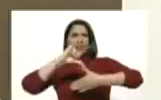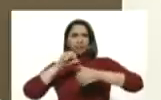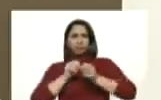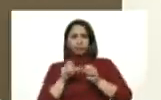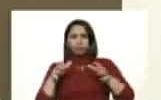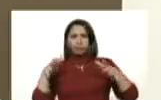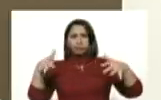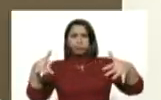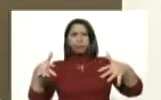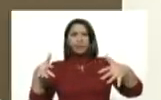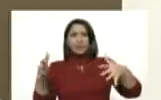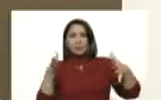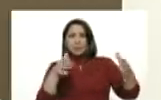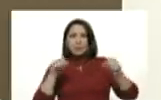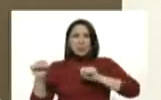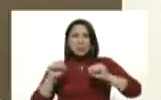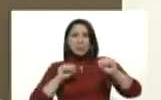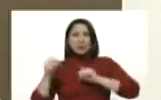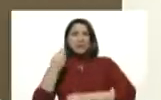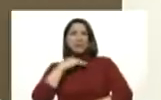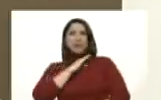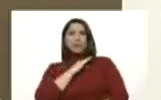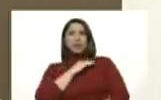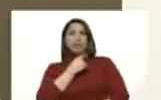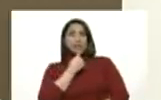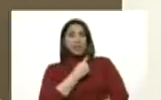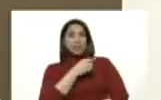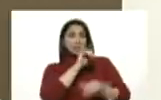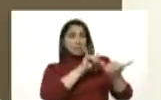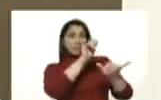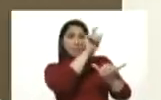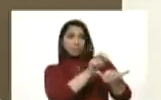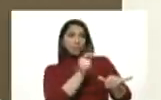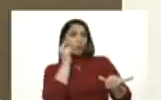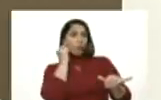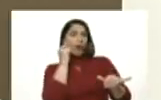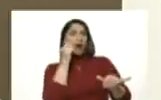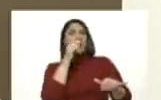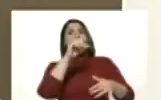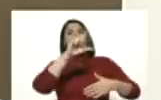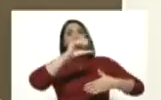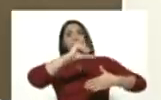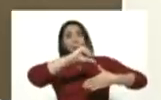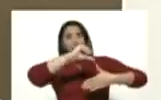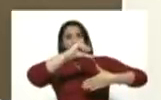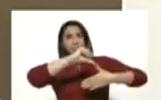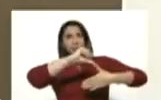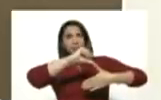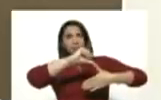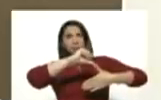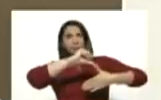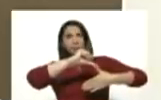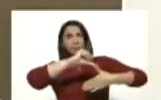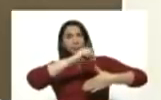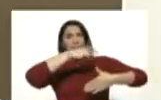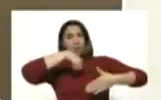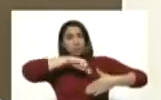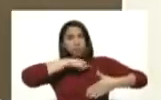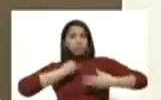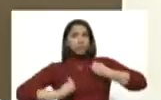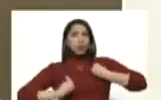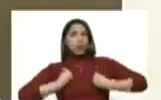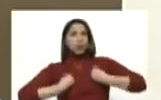cantidad de casos. Dice textualmente ella, en América del Sur, nos preocupa